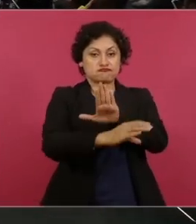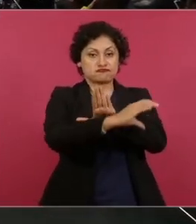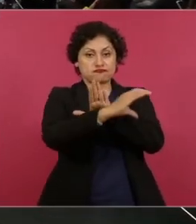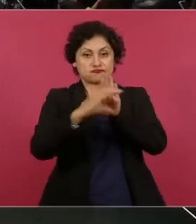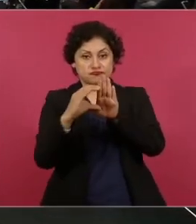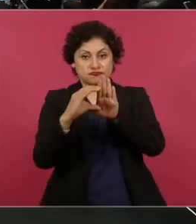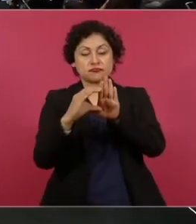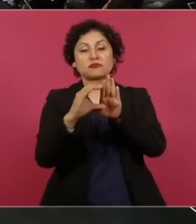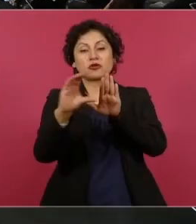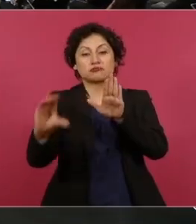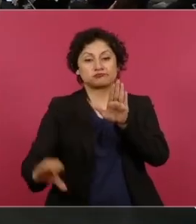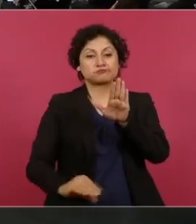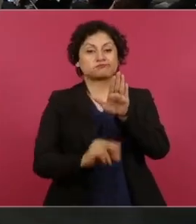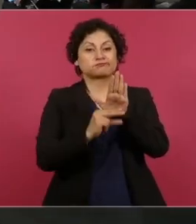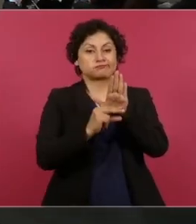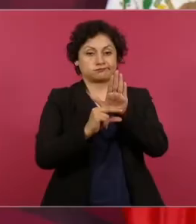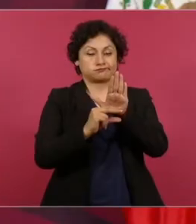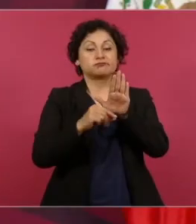real.